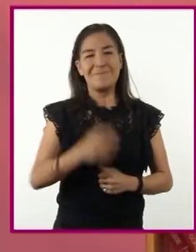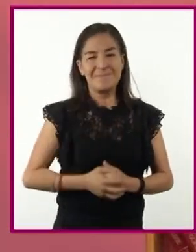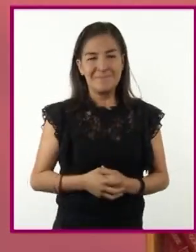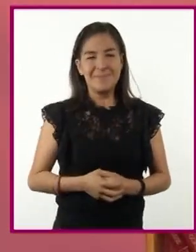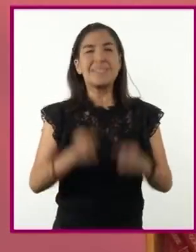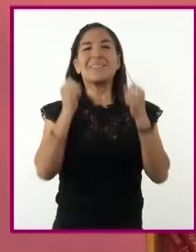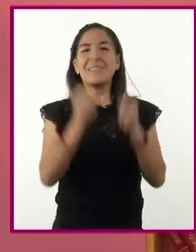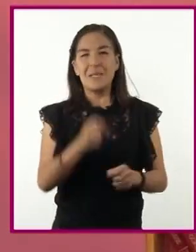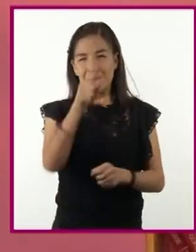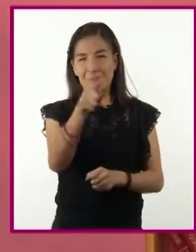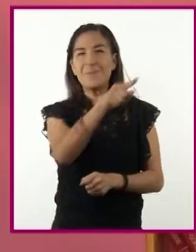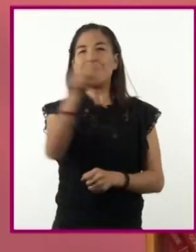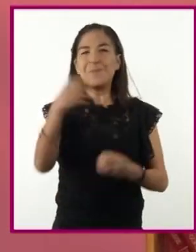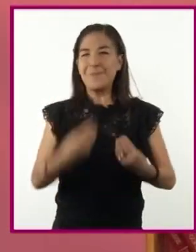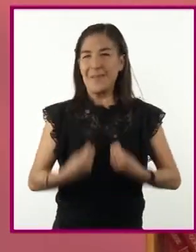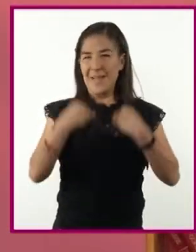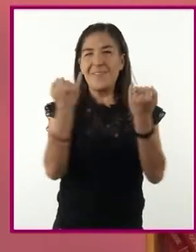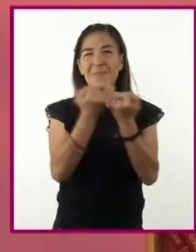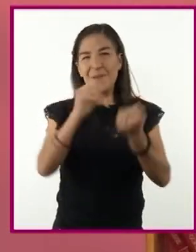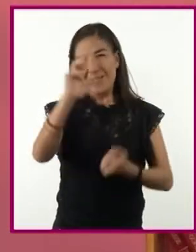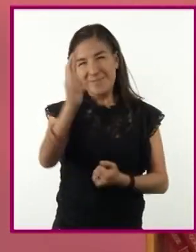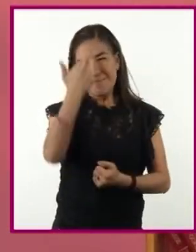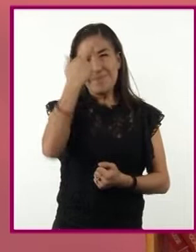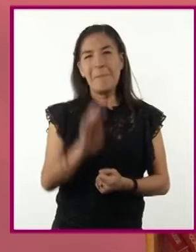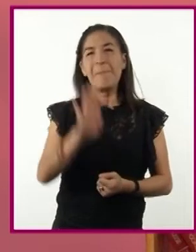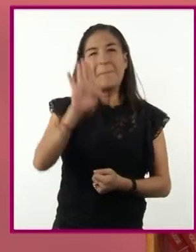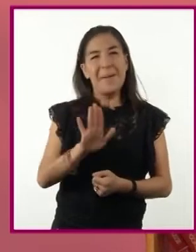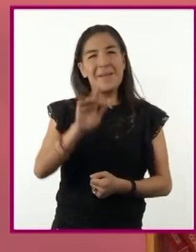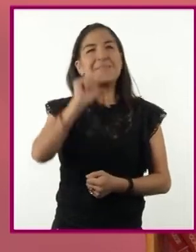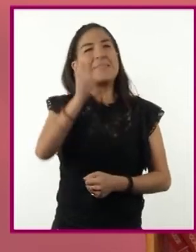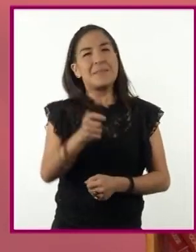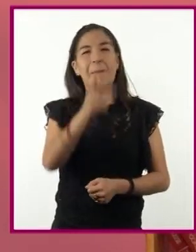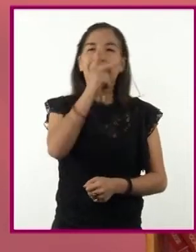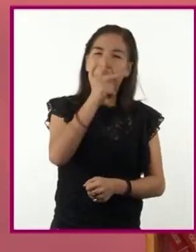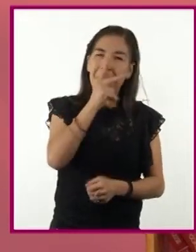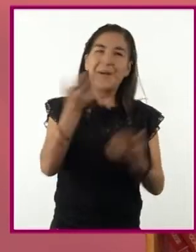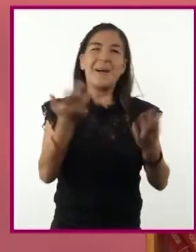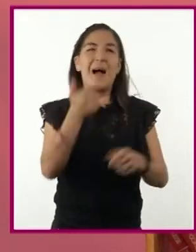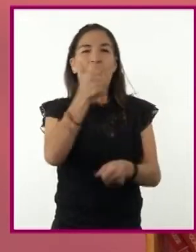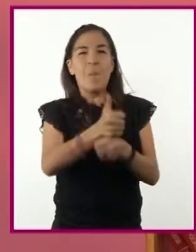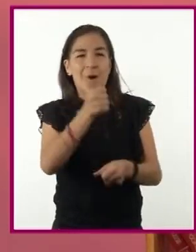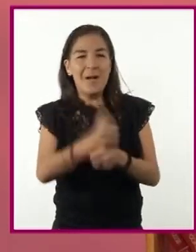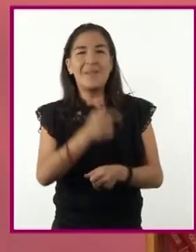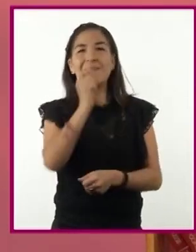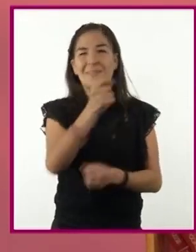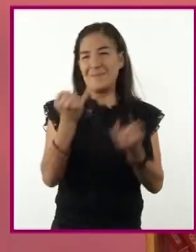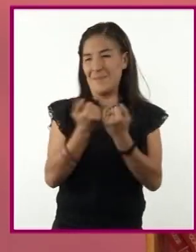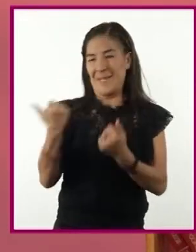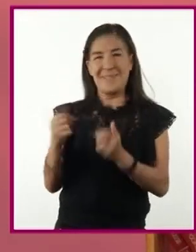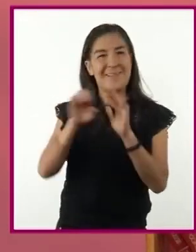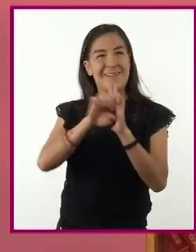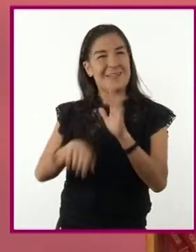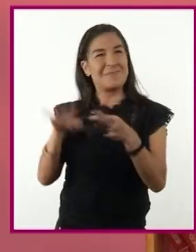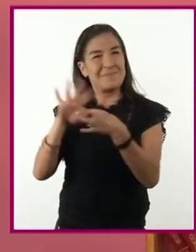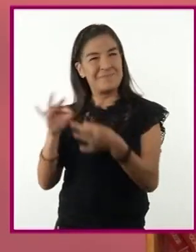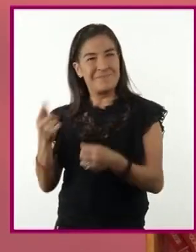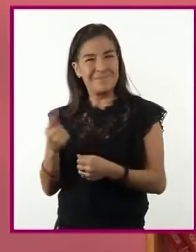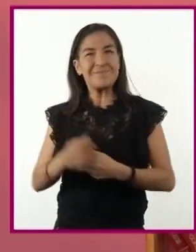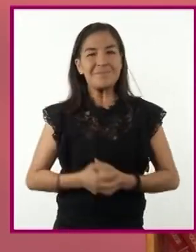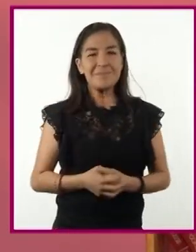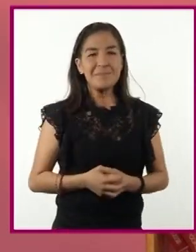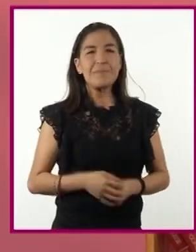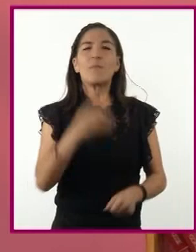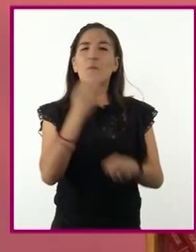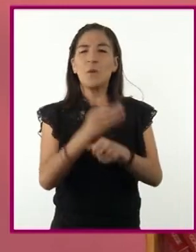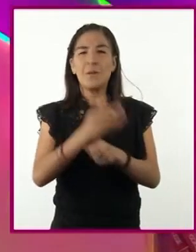Seguramente en su vida tienen recuerdos parecidos de sus padres o abuelos, como en el caso de Enrique. Ahora veamos qué